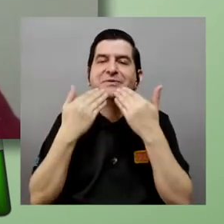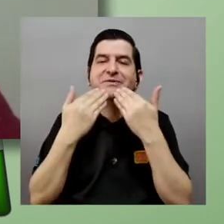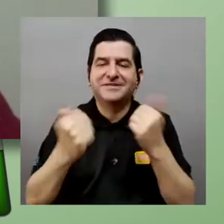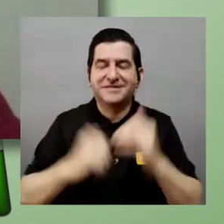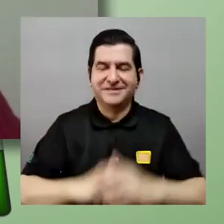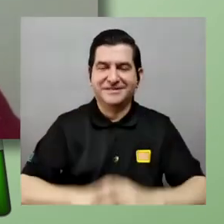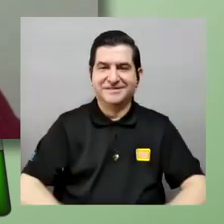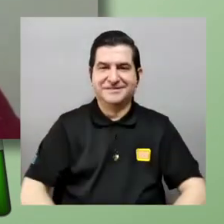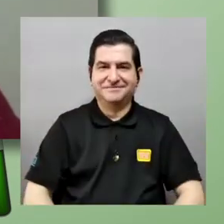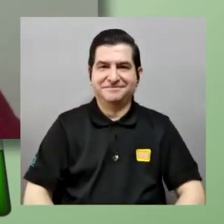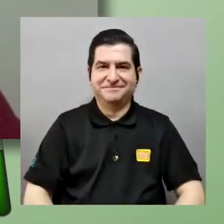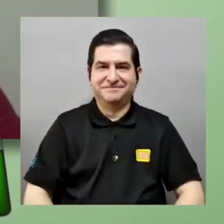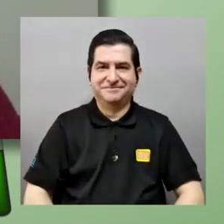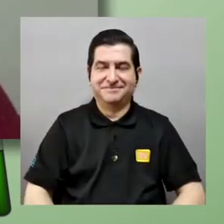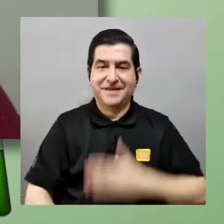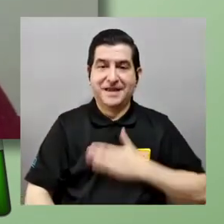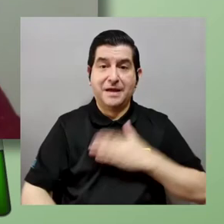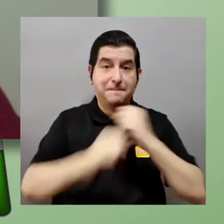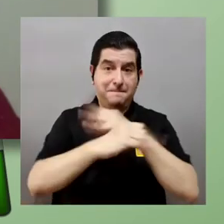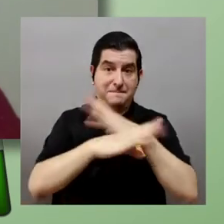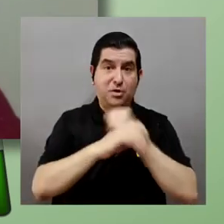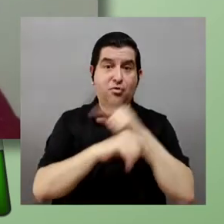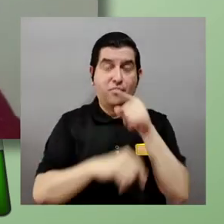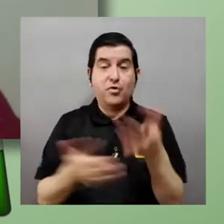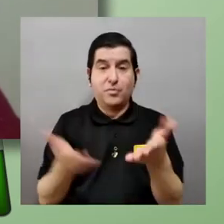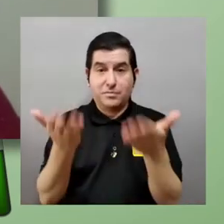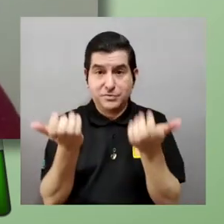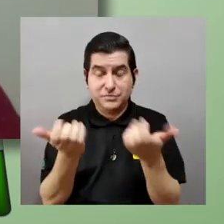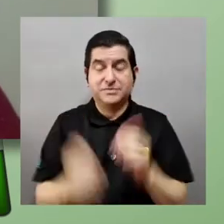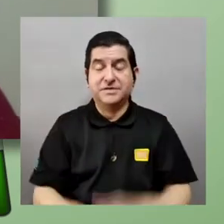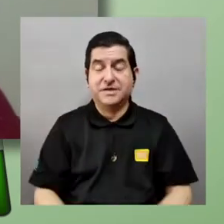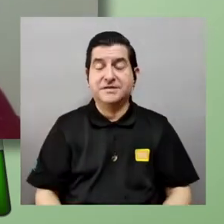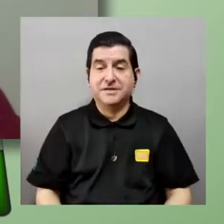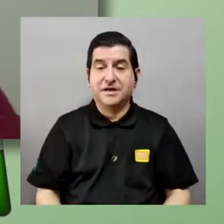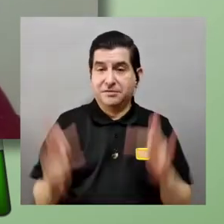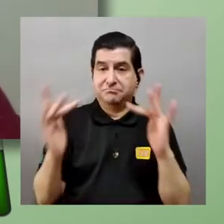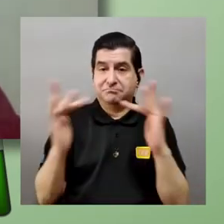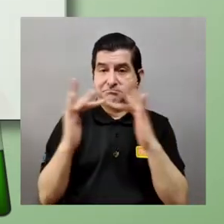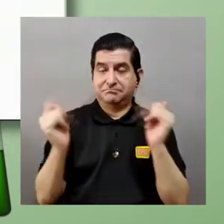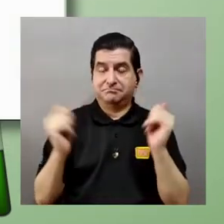muchísimas gracias ¿verdad? ese es mi correo por cualquier cosa